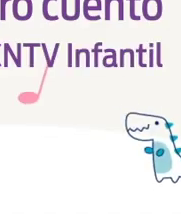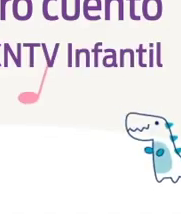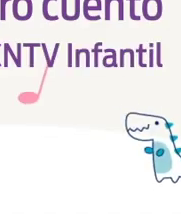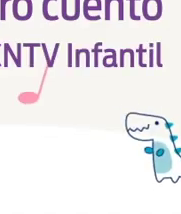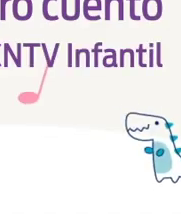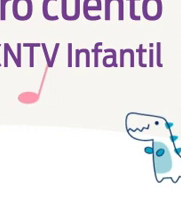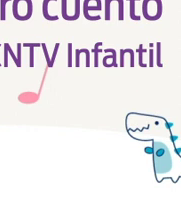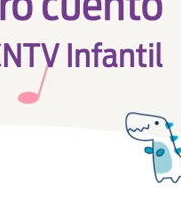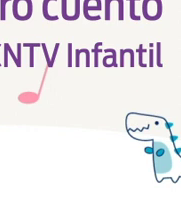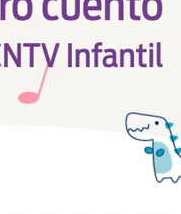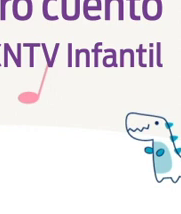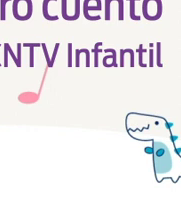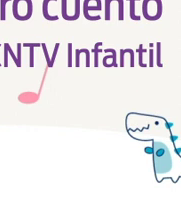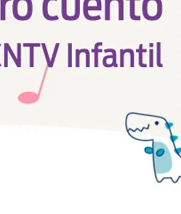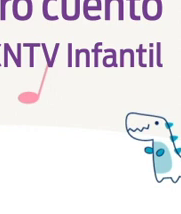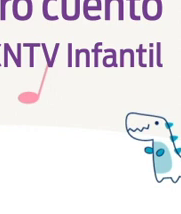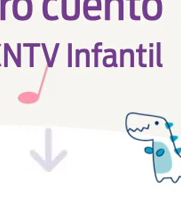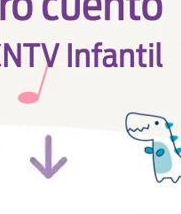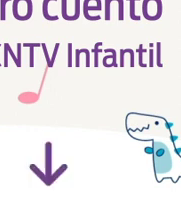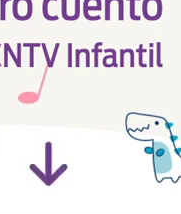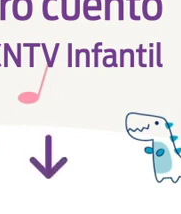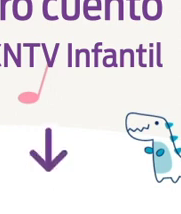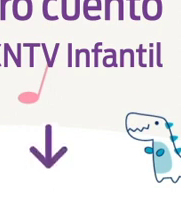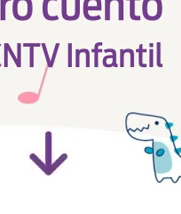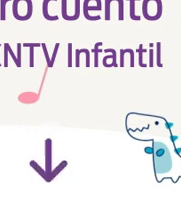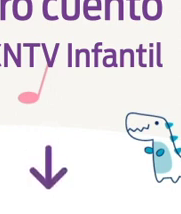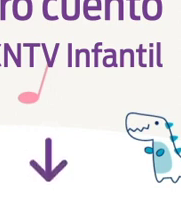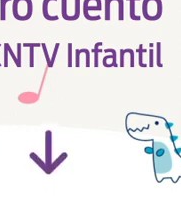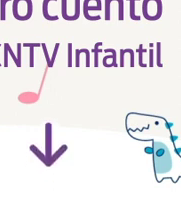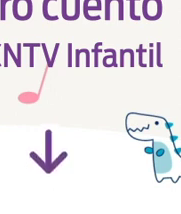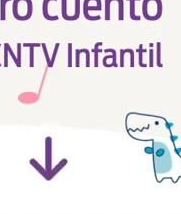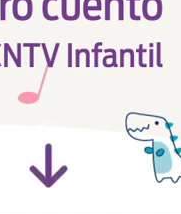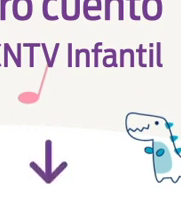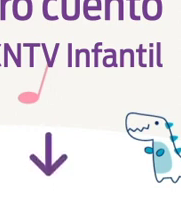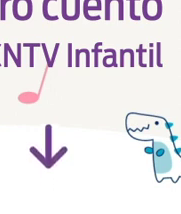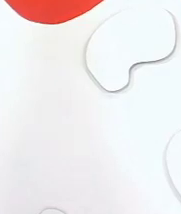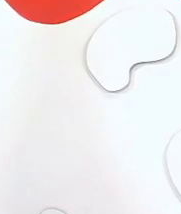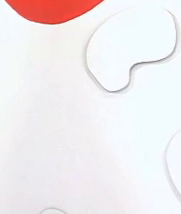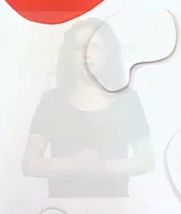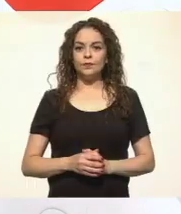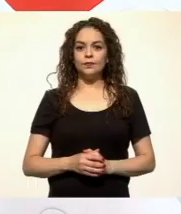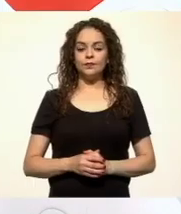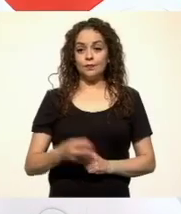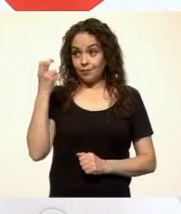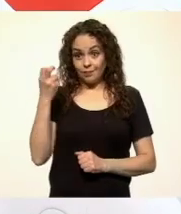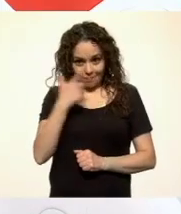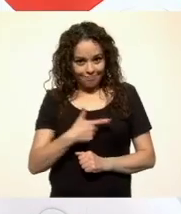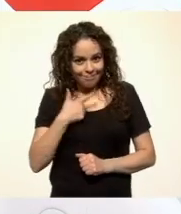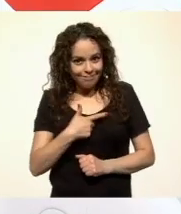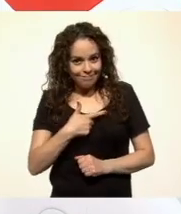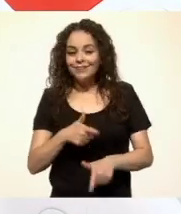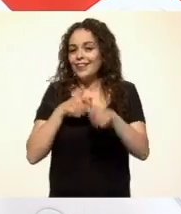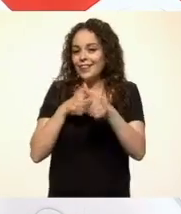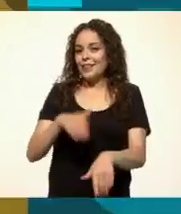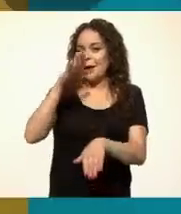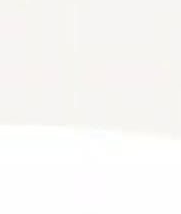Para ver este video, encuentra el link aquí abajo en la descripción. ¿Te gustó? Continuamos